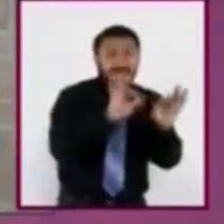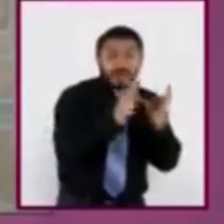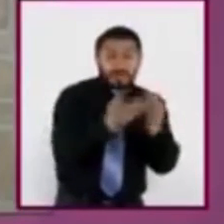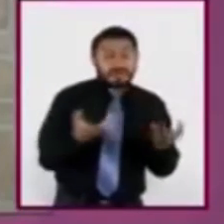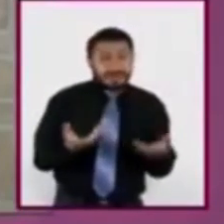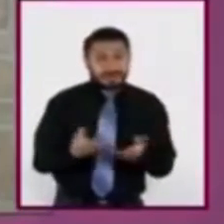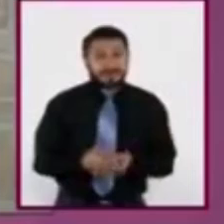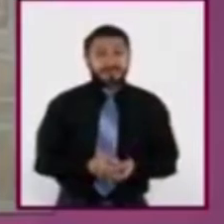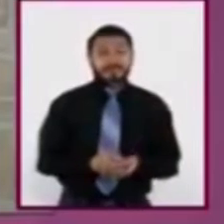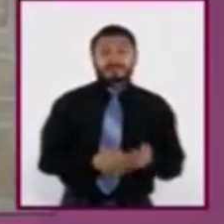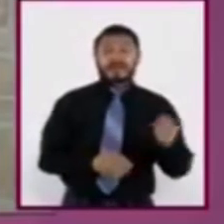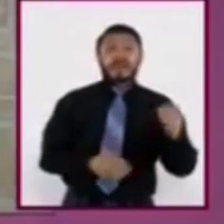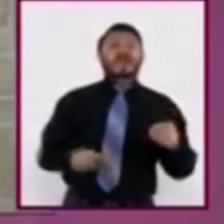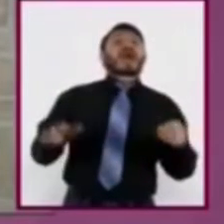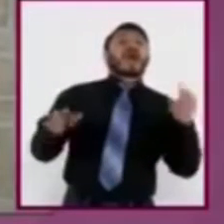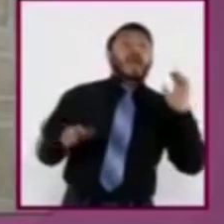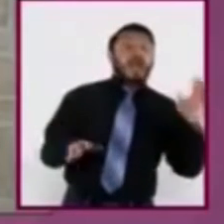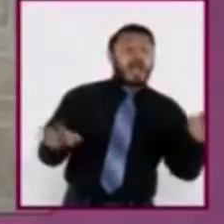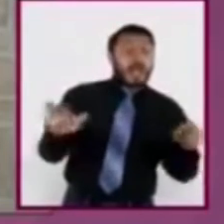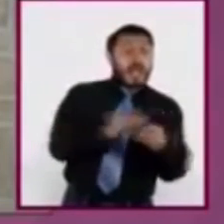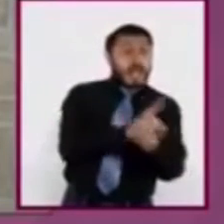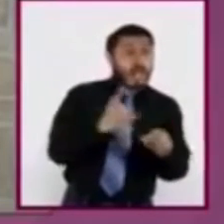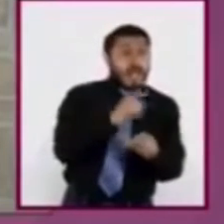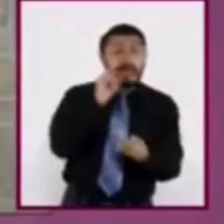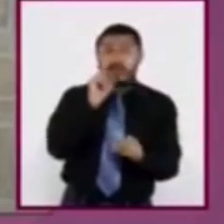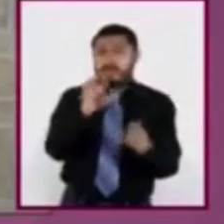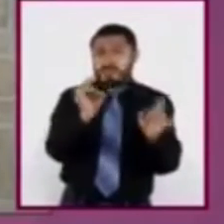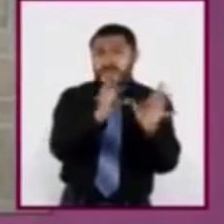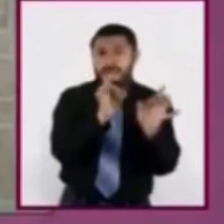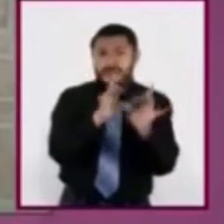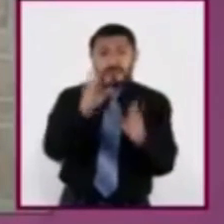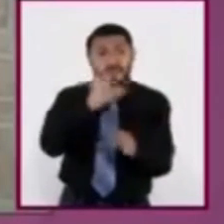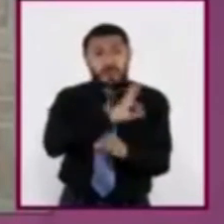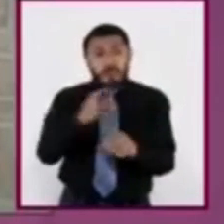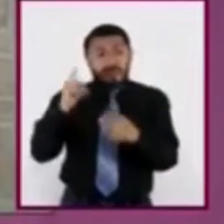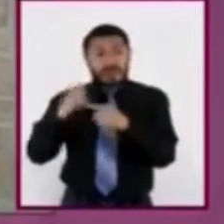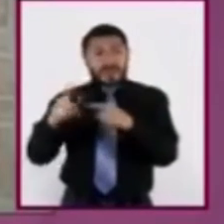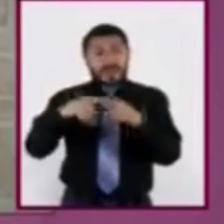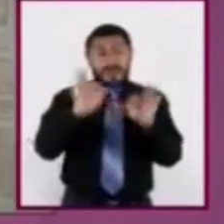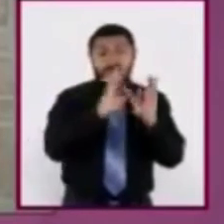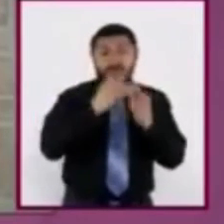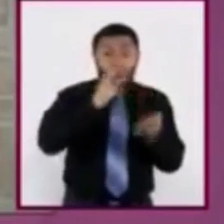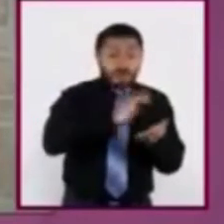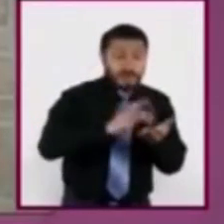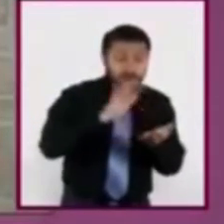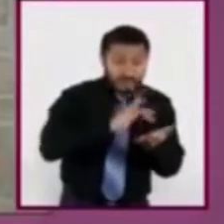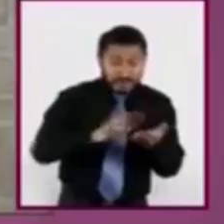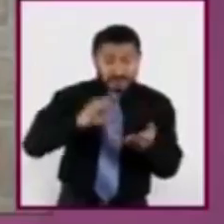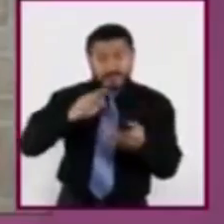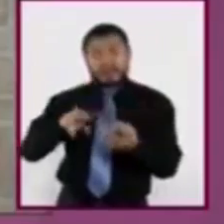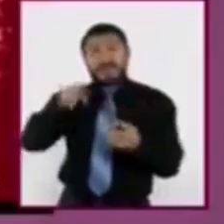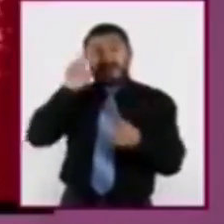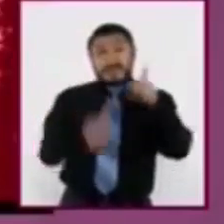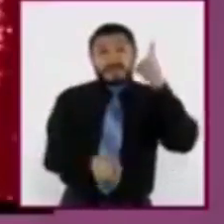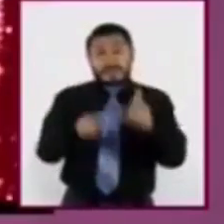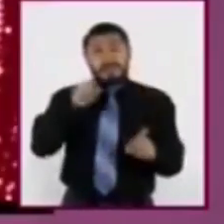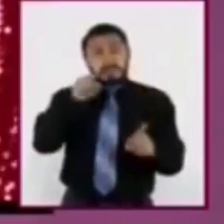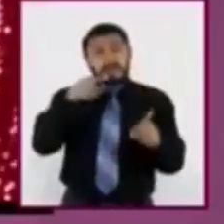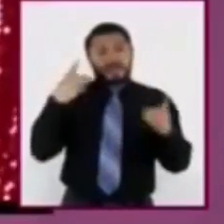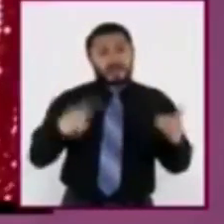Se debe a que un mismo hecho puede tener distintas lecturas, de acuerdo con el punto de vista con que se aborde.